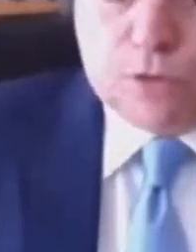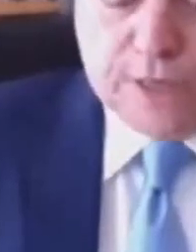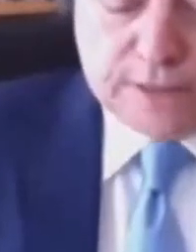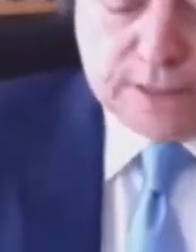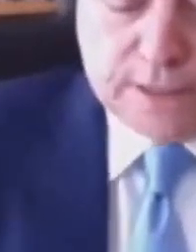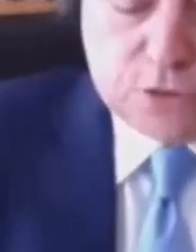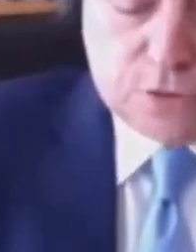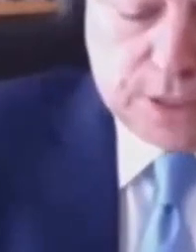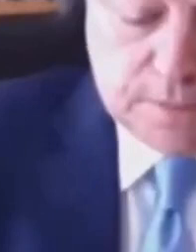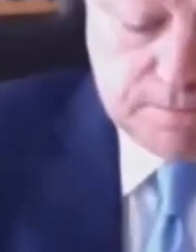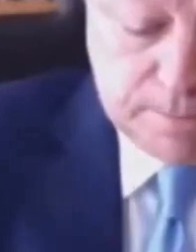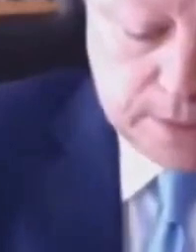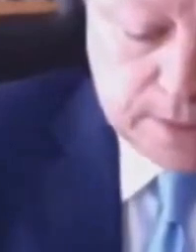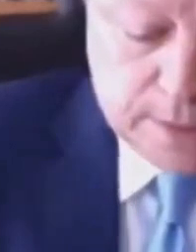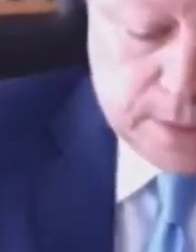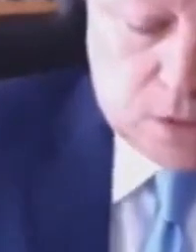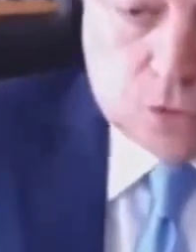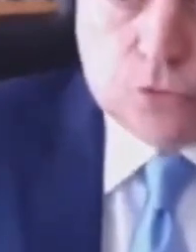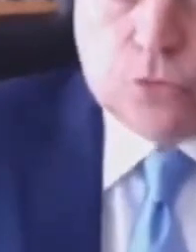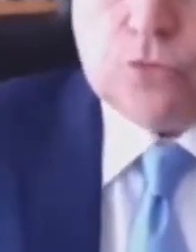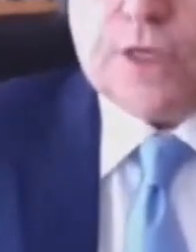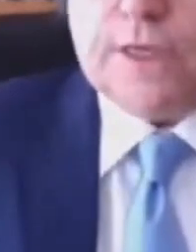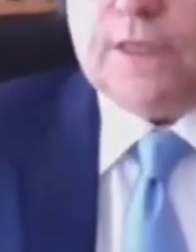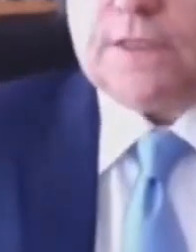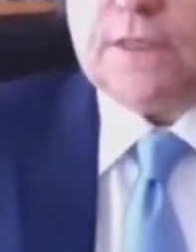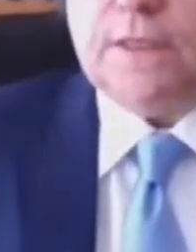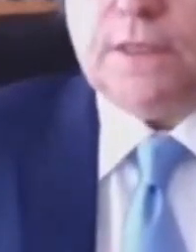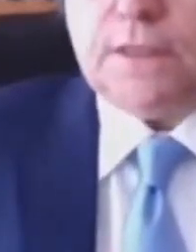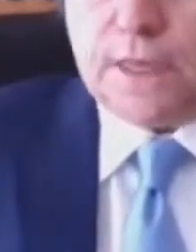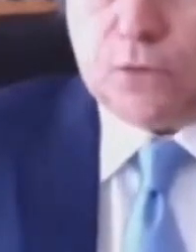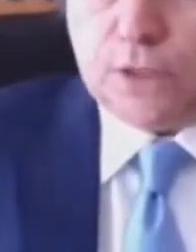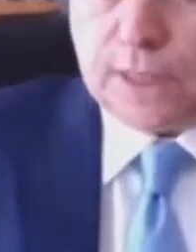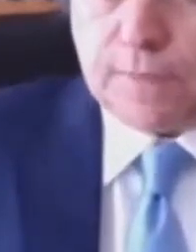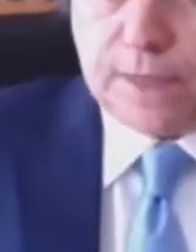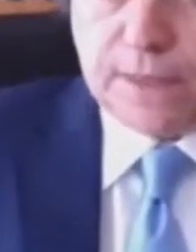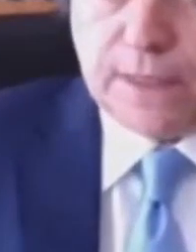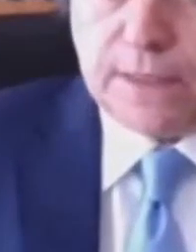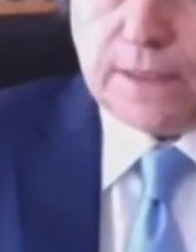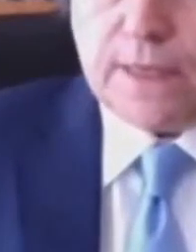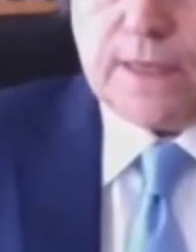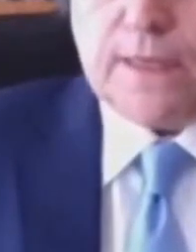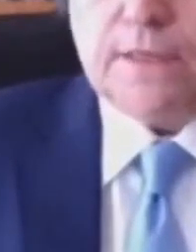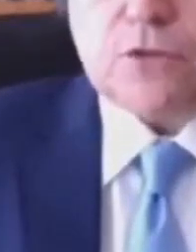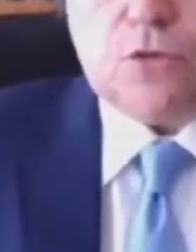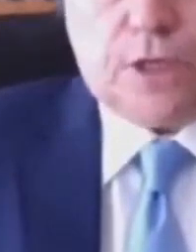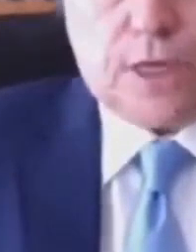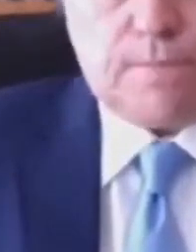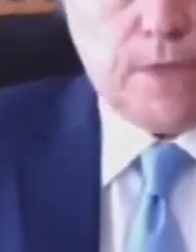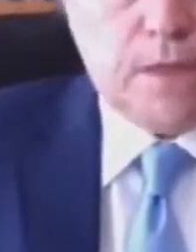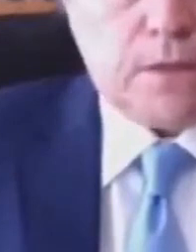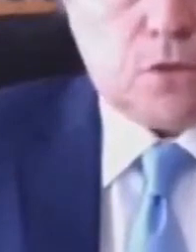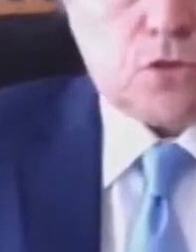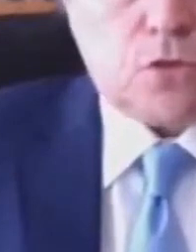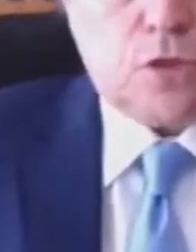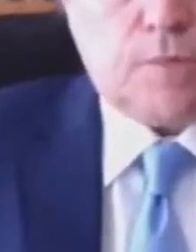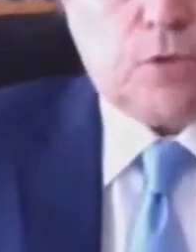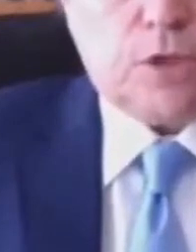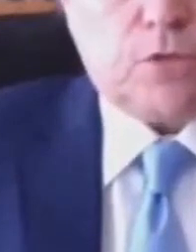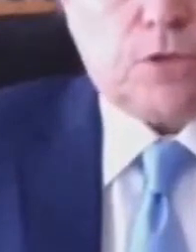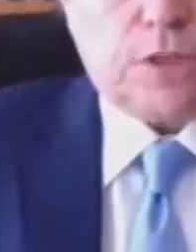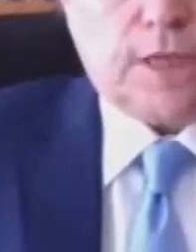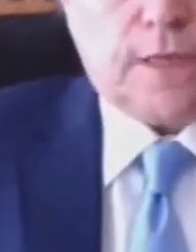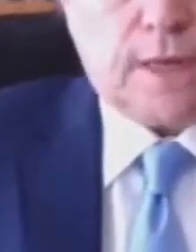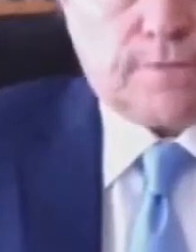cierra las aduanas de Tamaulipas. Los gasolineros mexicanos, los grupos, tienen que comprar ahora sí